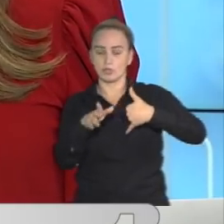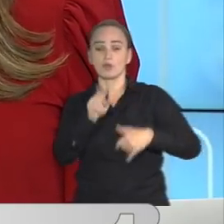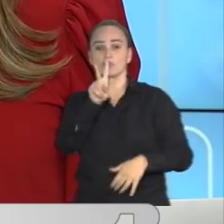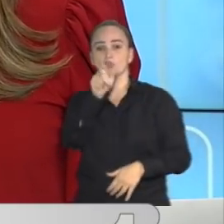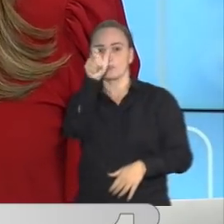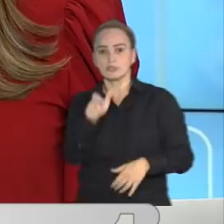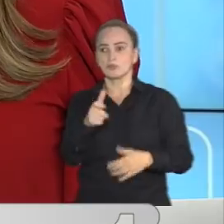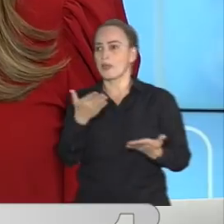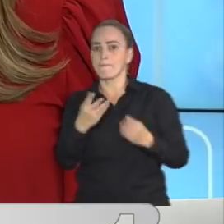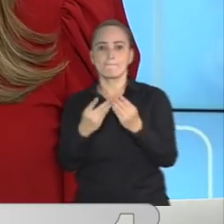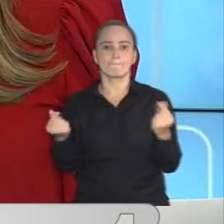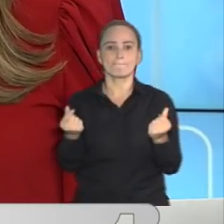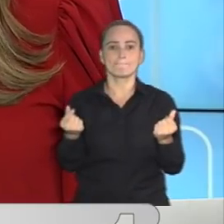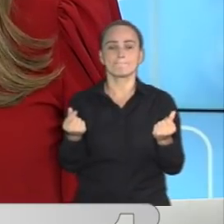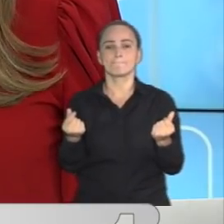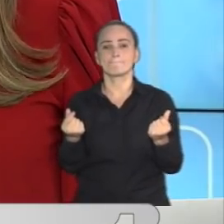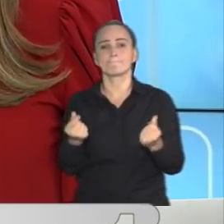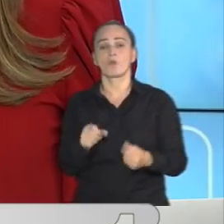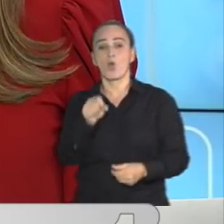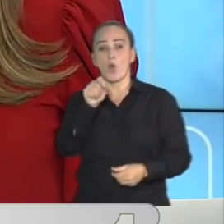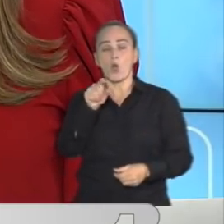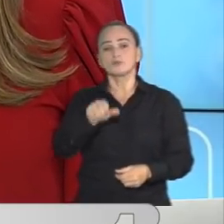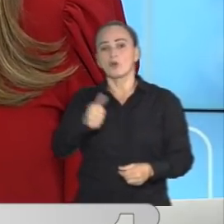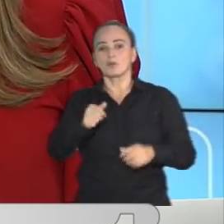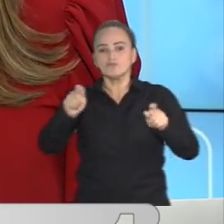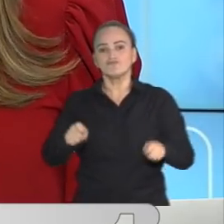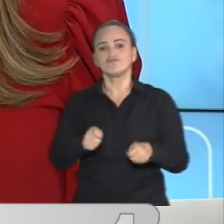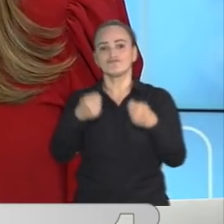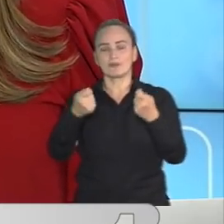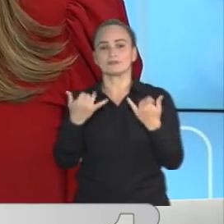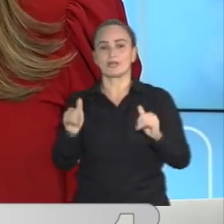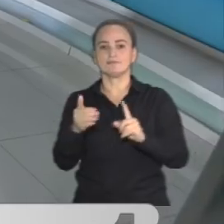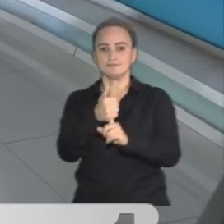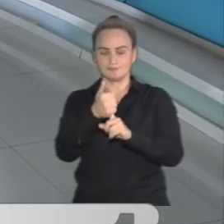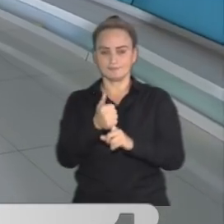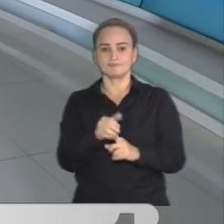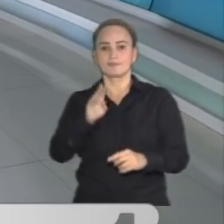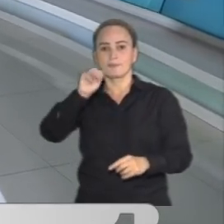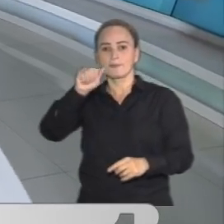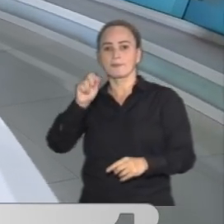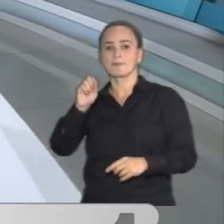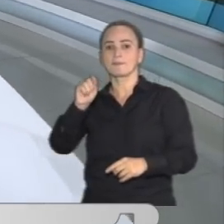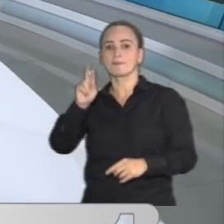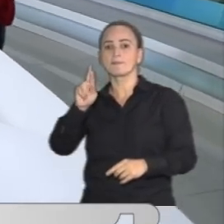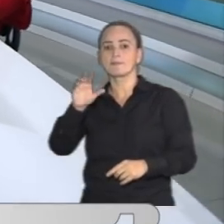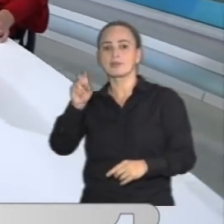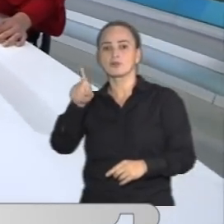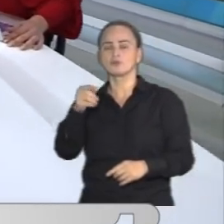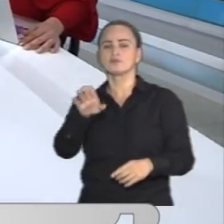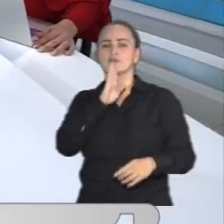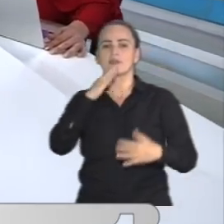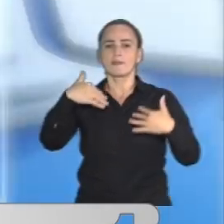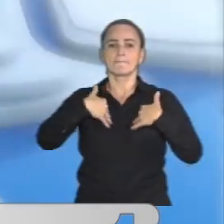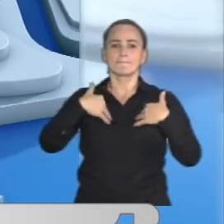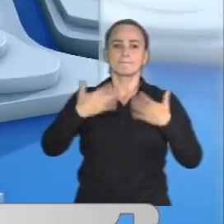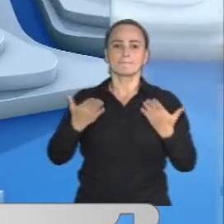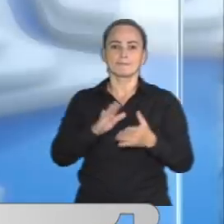Dos personas se encuentran desaparecidas y 11 más fueron rescatadas con vida. Marco Madrigal, buenos días. ¿Quiénes son las víctimas?